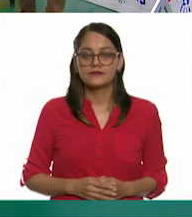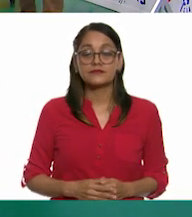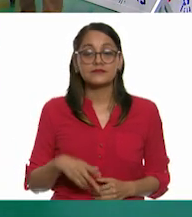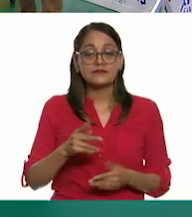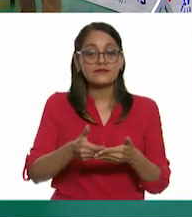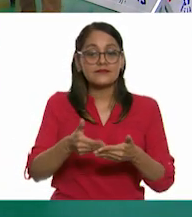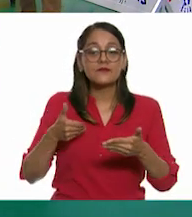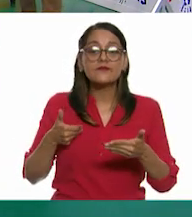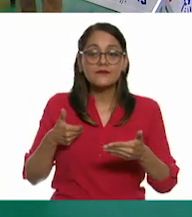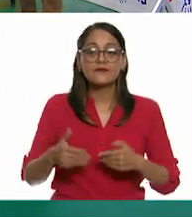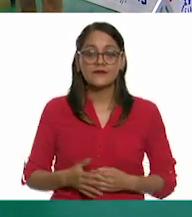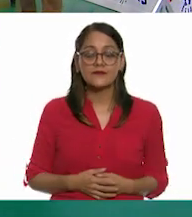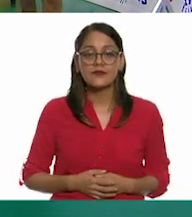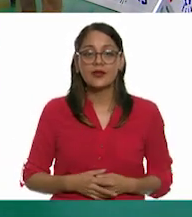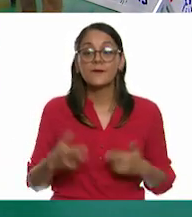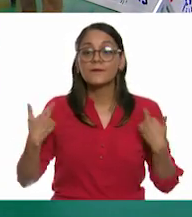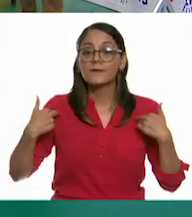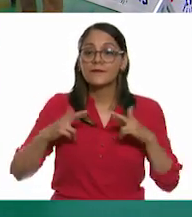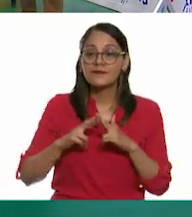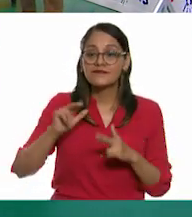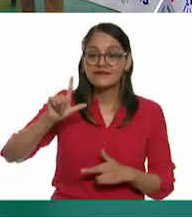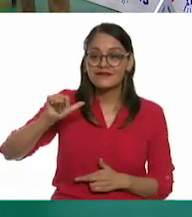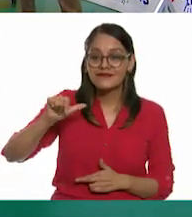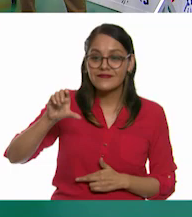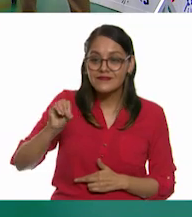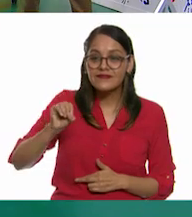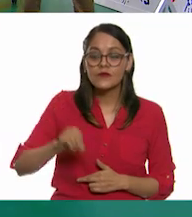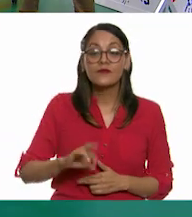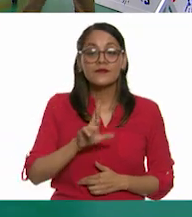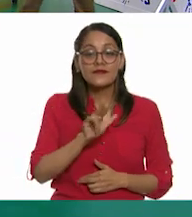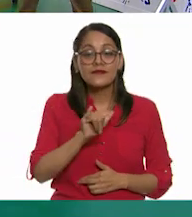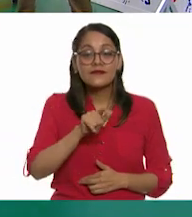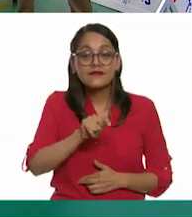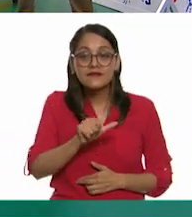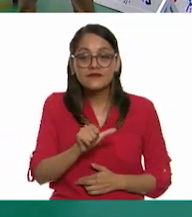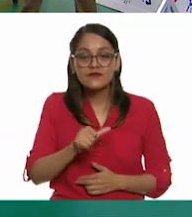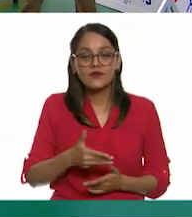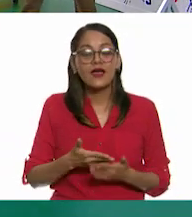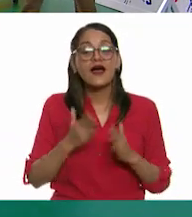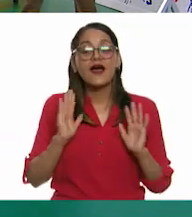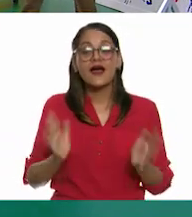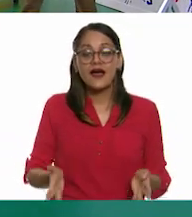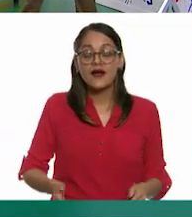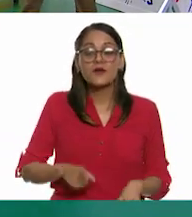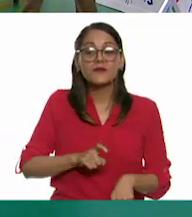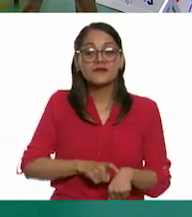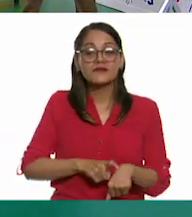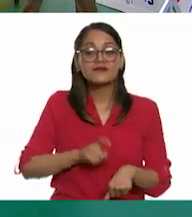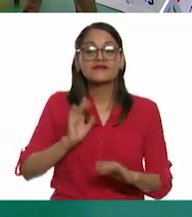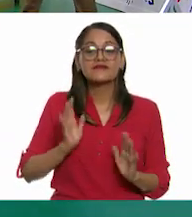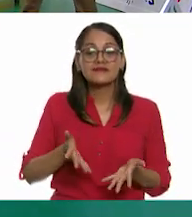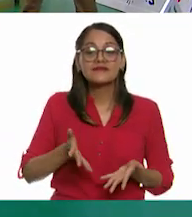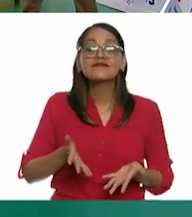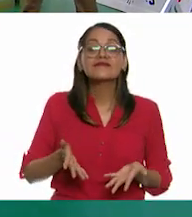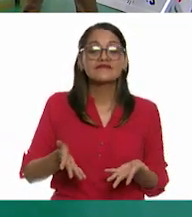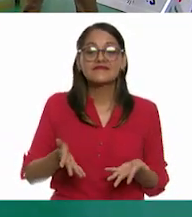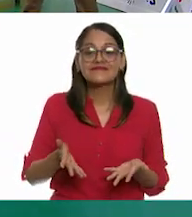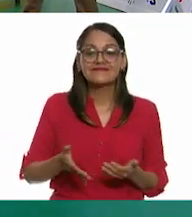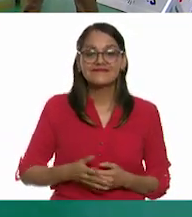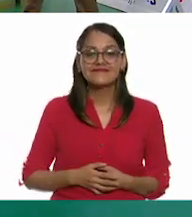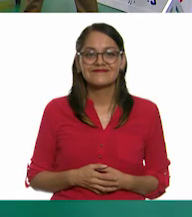Pero antes, maestro Lalo y Rita... ¿Qué pasó, Oscar? Ha llegado el momento de...